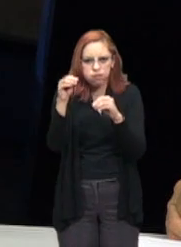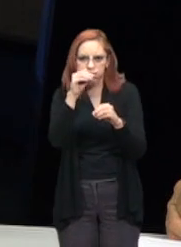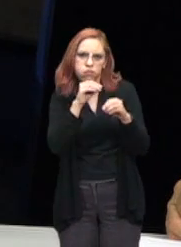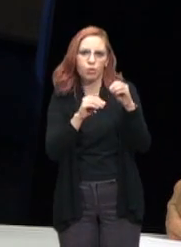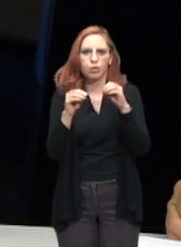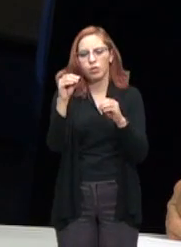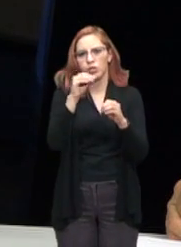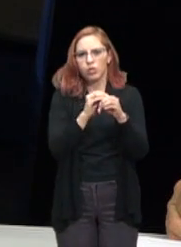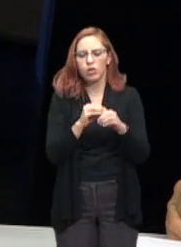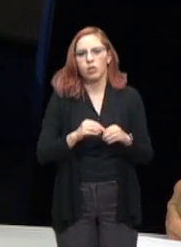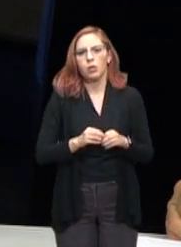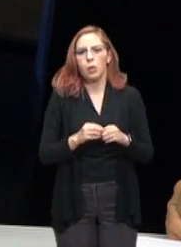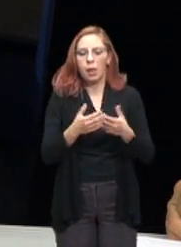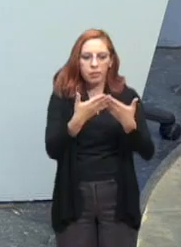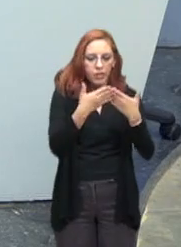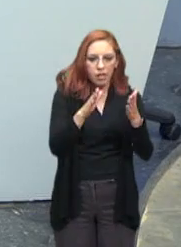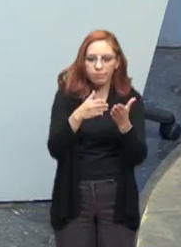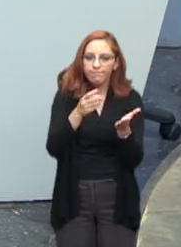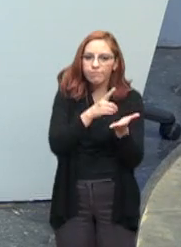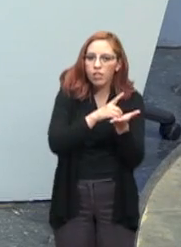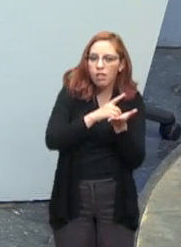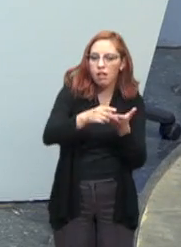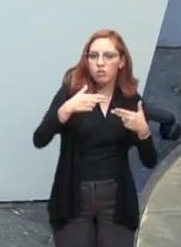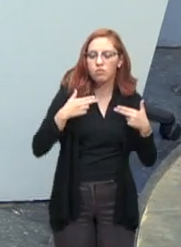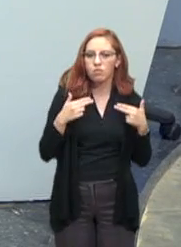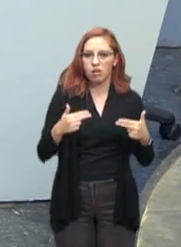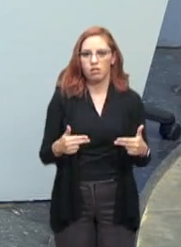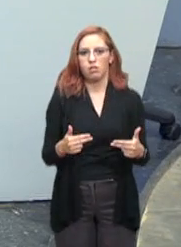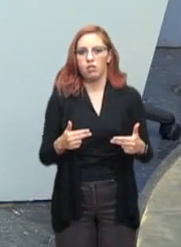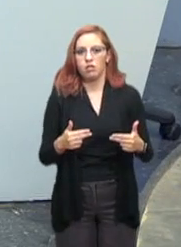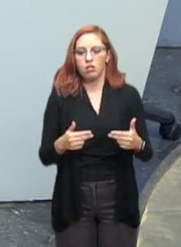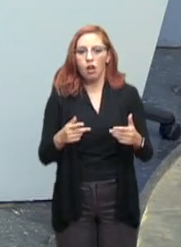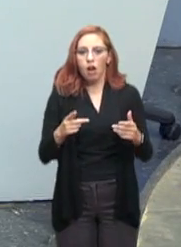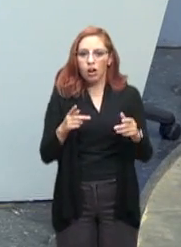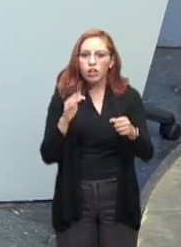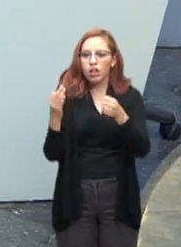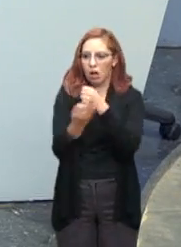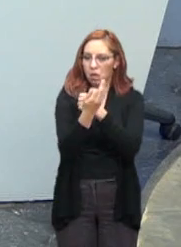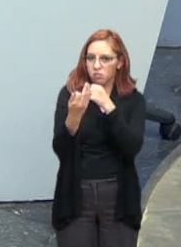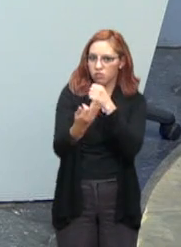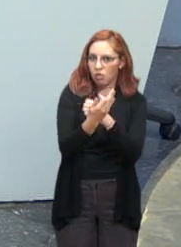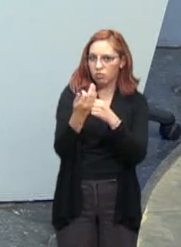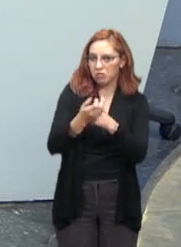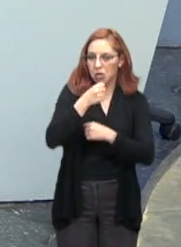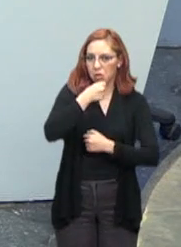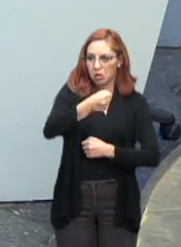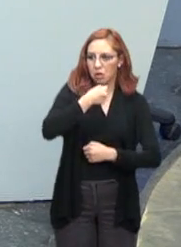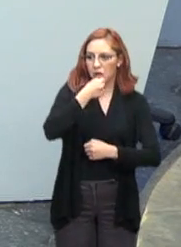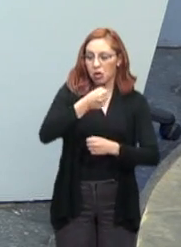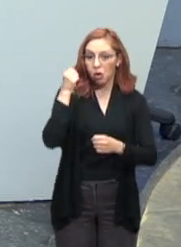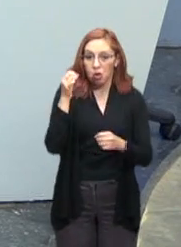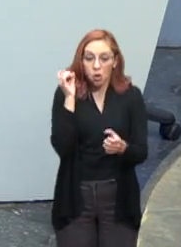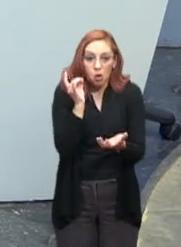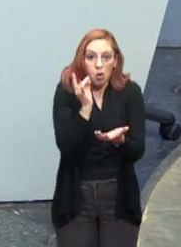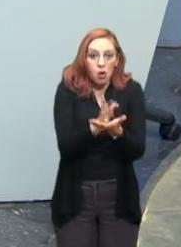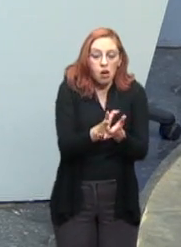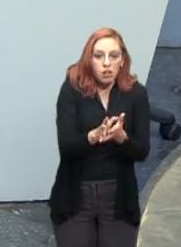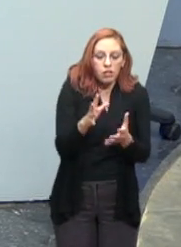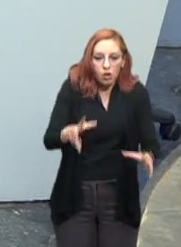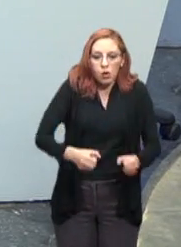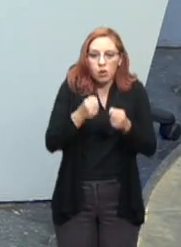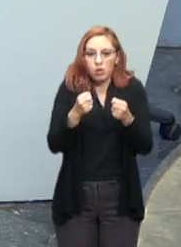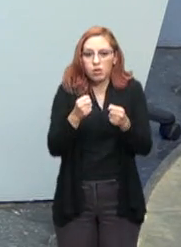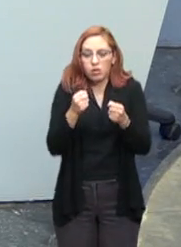la procuración de los derechos humanos, inclusive la protección para periodistas. Además, yo creo que los únicos que se salvaron fueron Lord